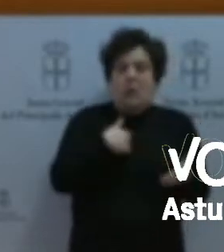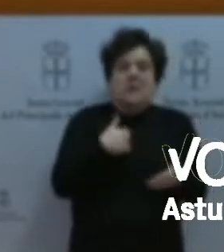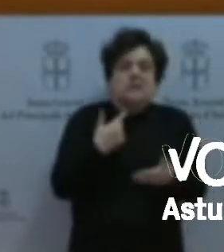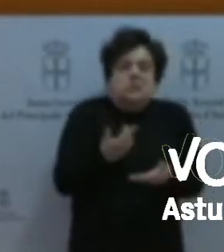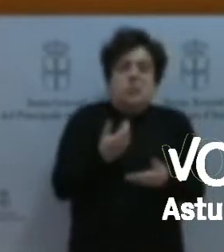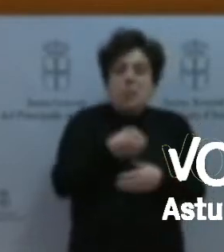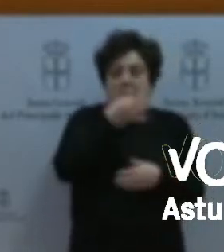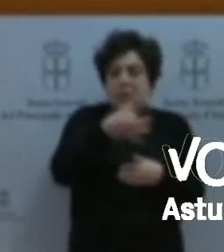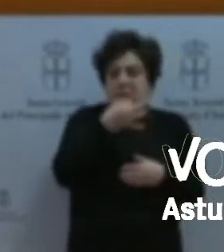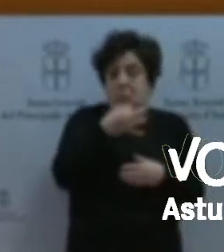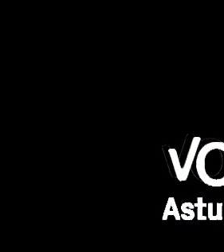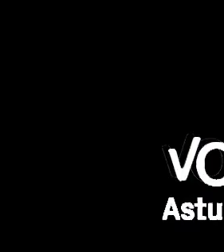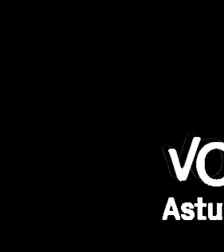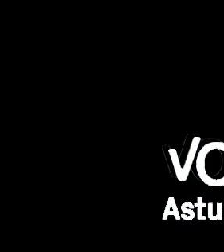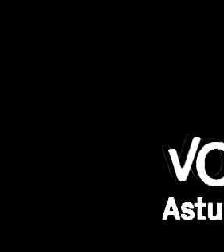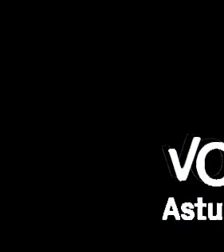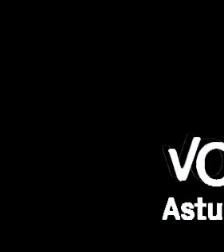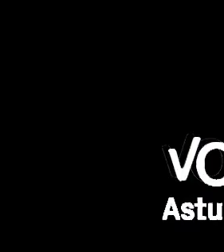más que para rellenar su intervención.